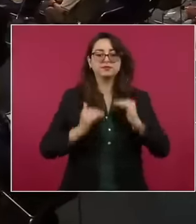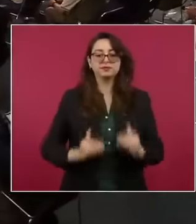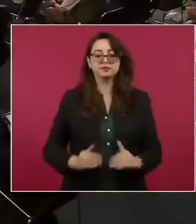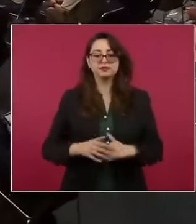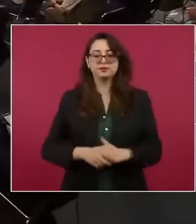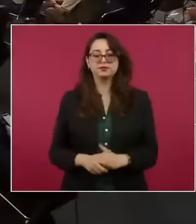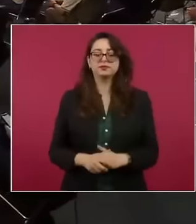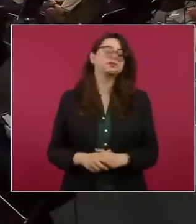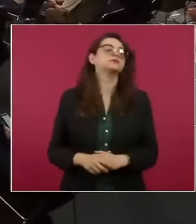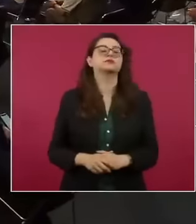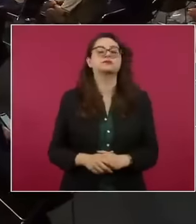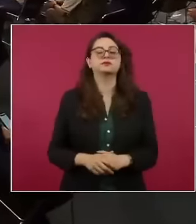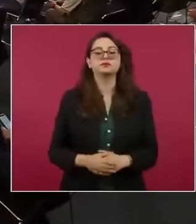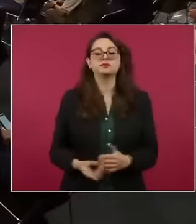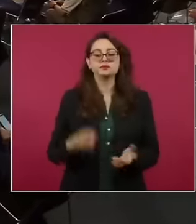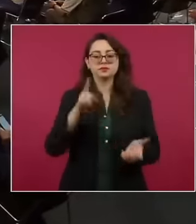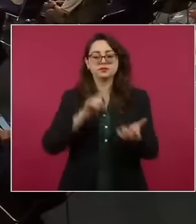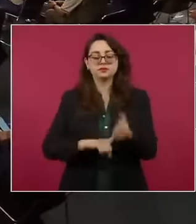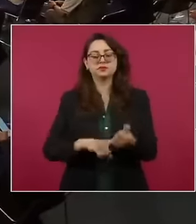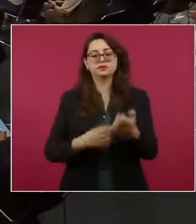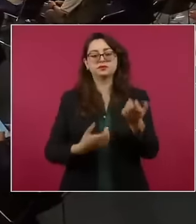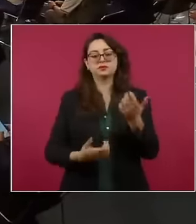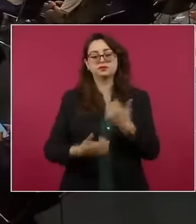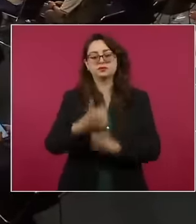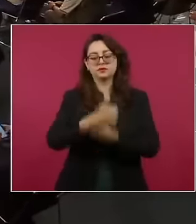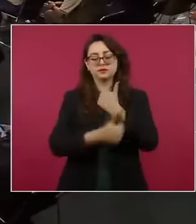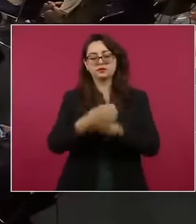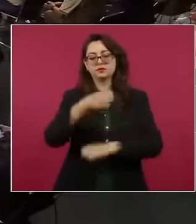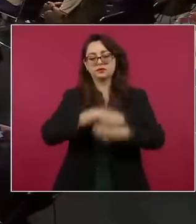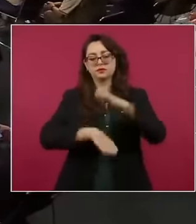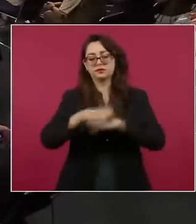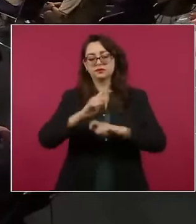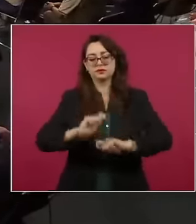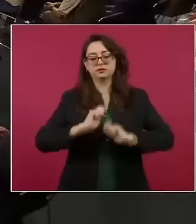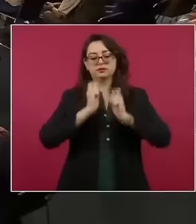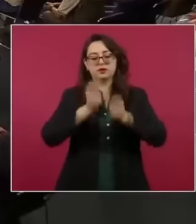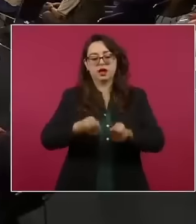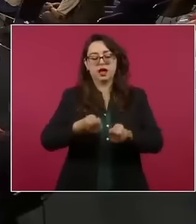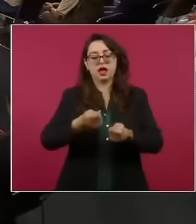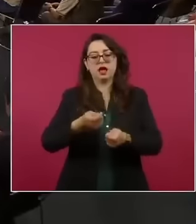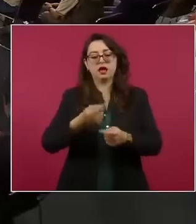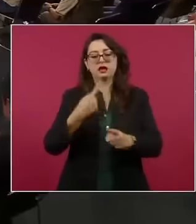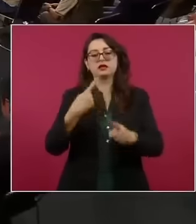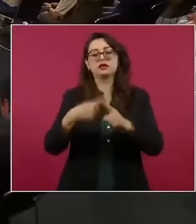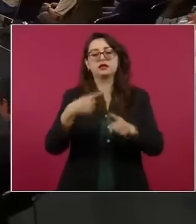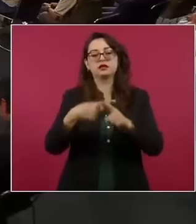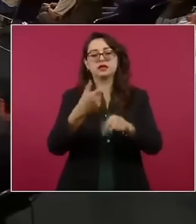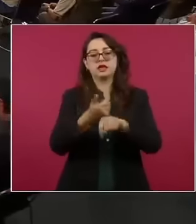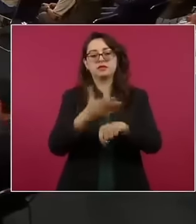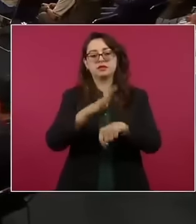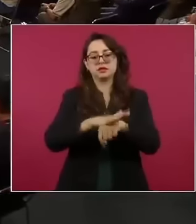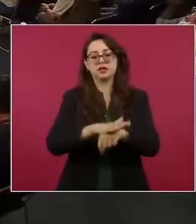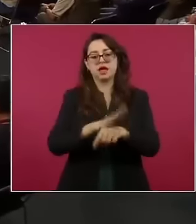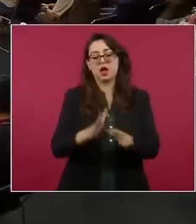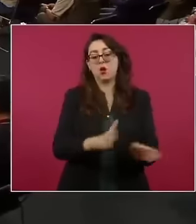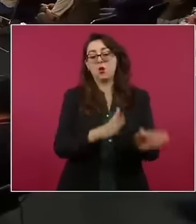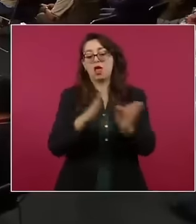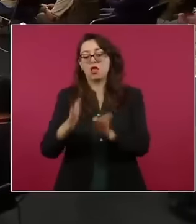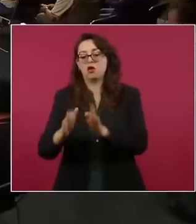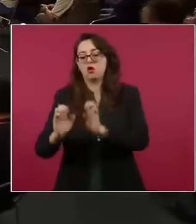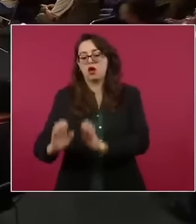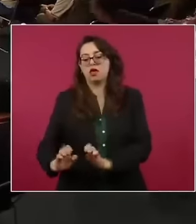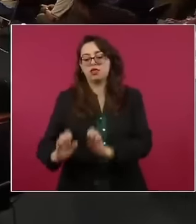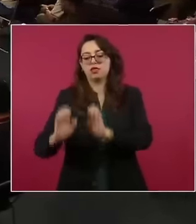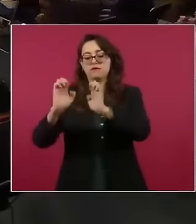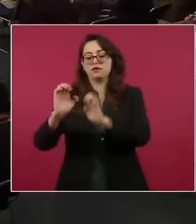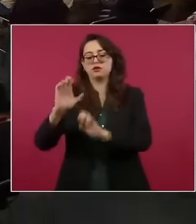La empresa de participación estatal mayoritaria que será destinada para administrar y operar el Tren Maya contará con un edificio corporativo ubicado en